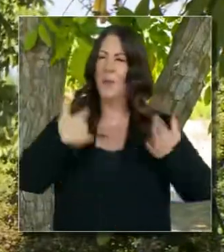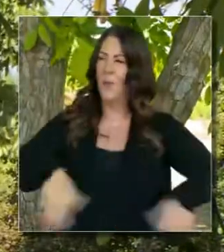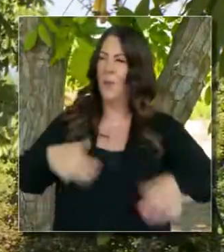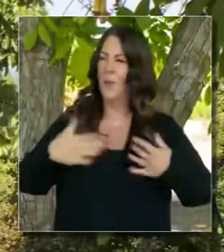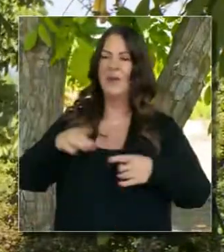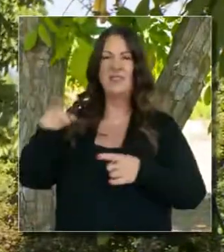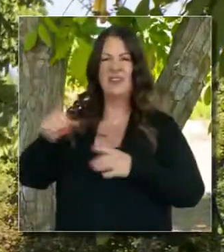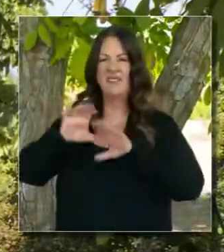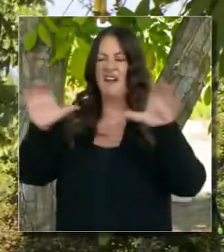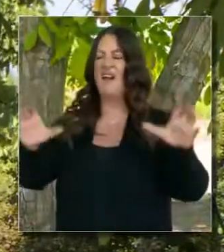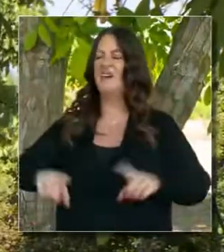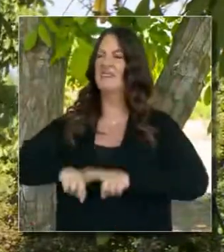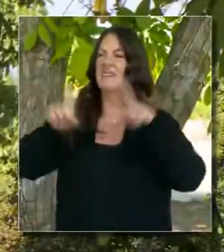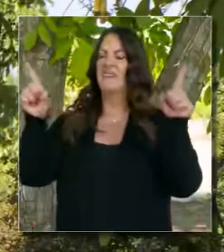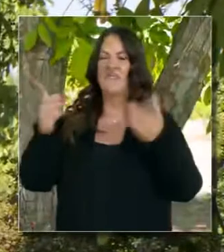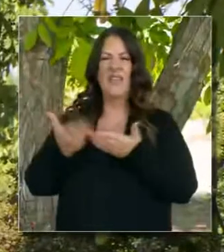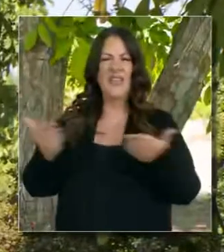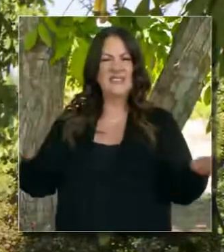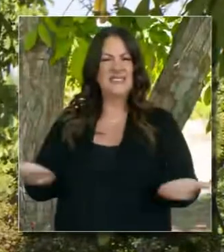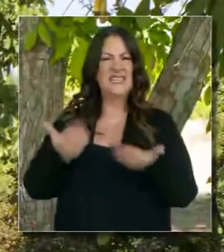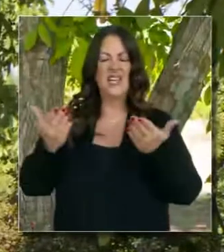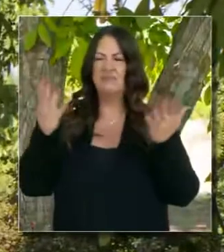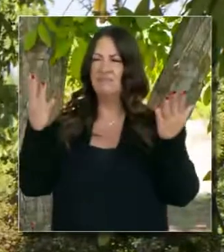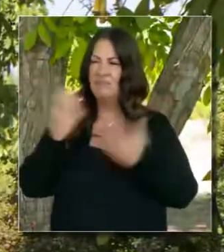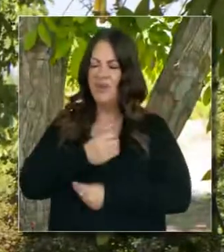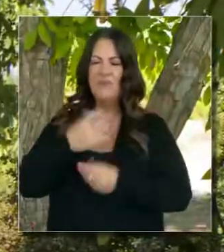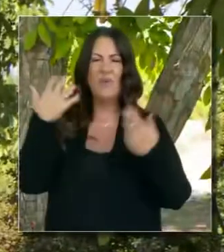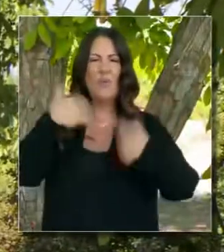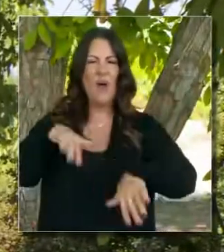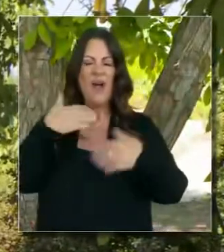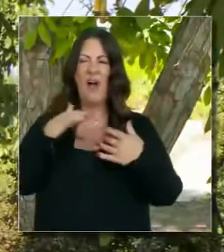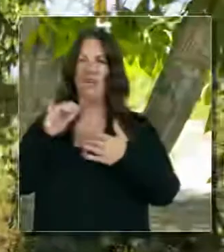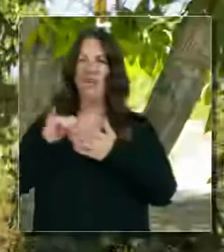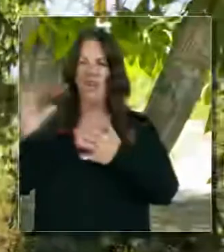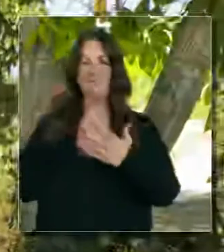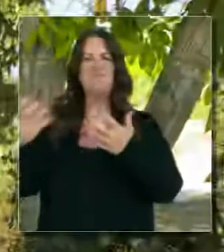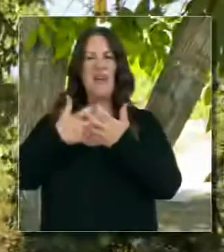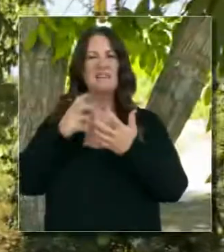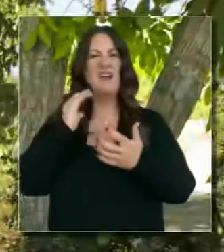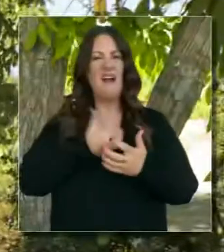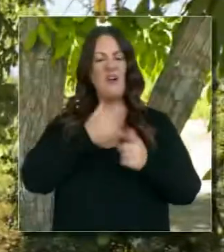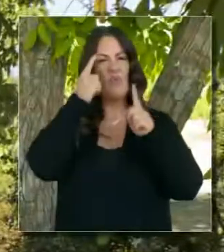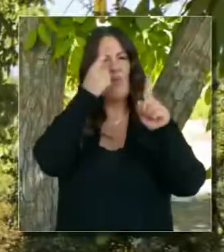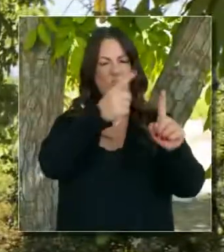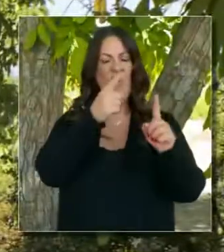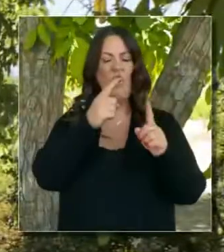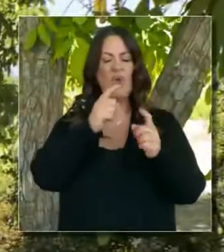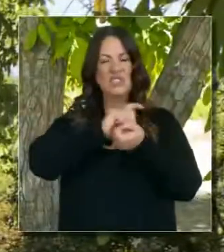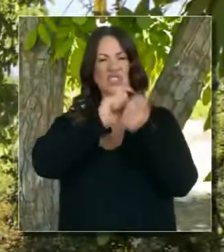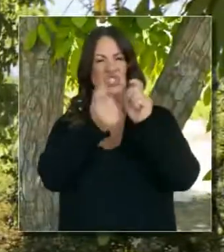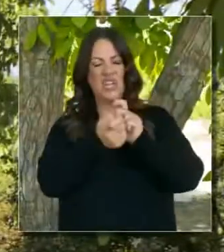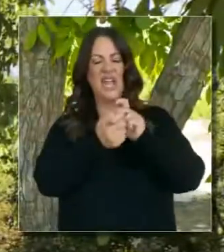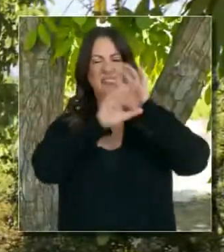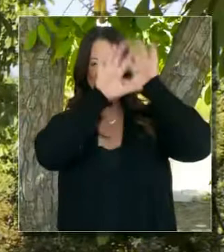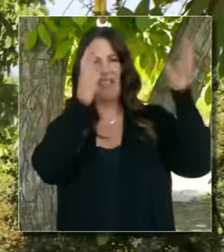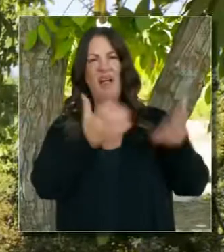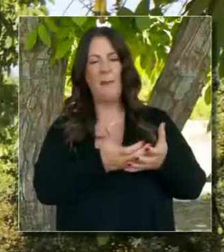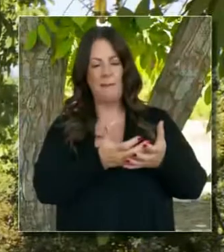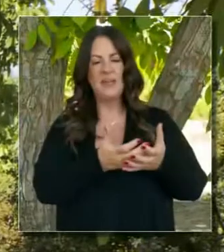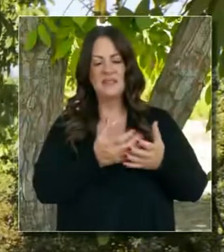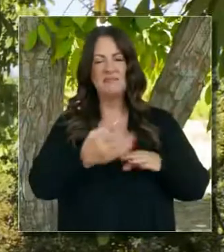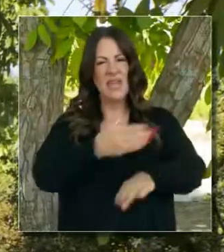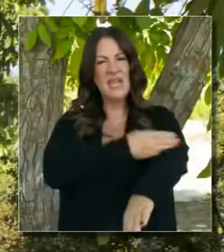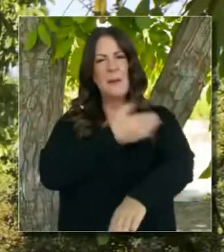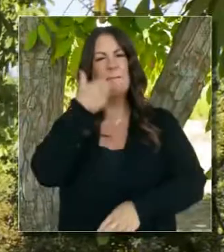oportunidad extraordinaria para mejorar nuestro estado y país y el mundo en el futuro en vista del cambio